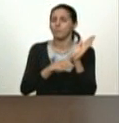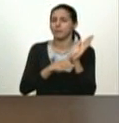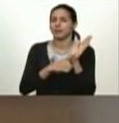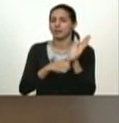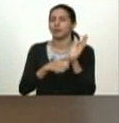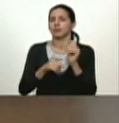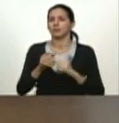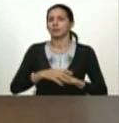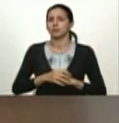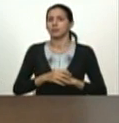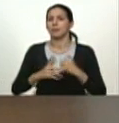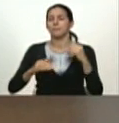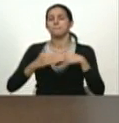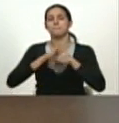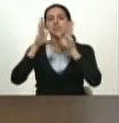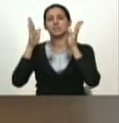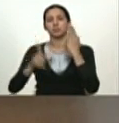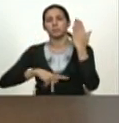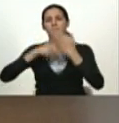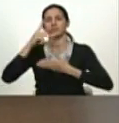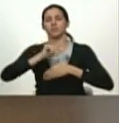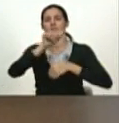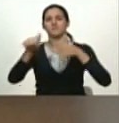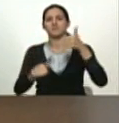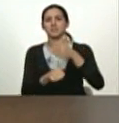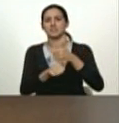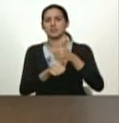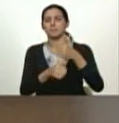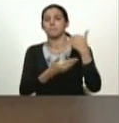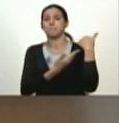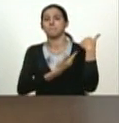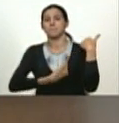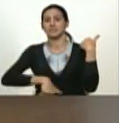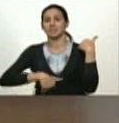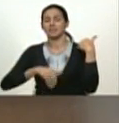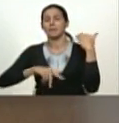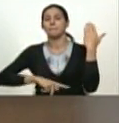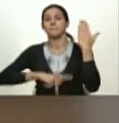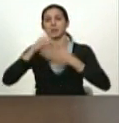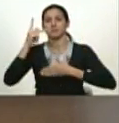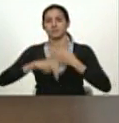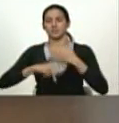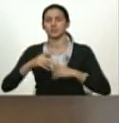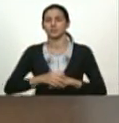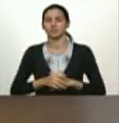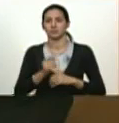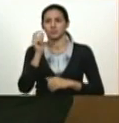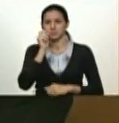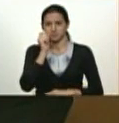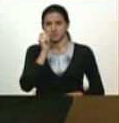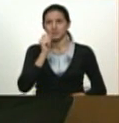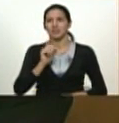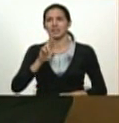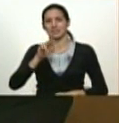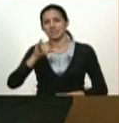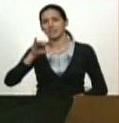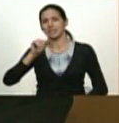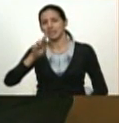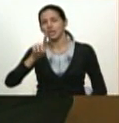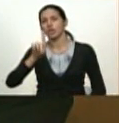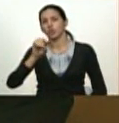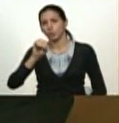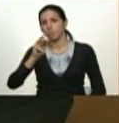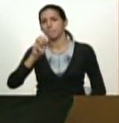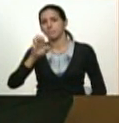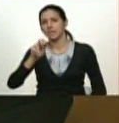planificación y vicepresidente con rango de vicepresidente de planificación el compañero Ricardo Ricardo Menéndez le agradezco